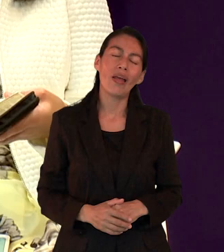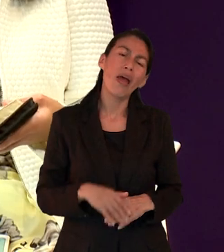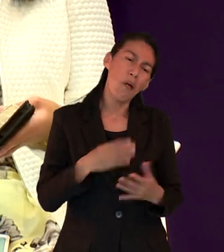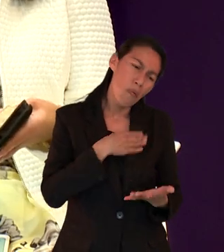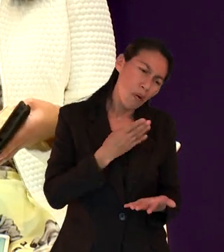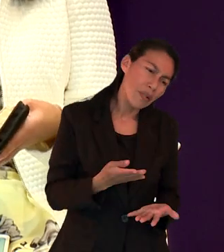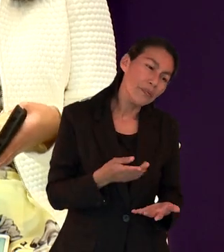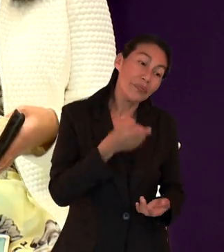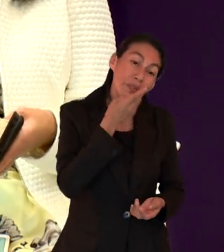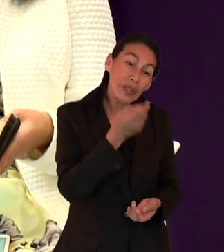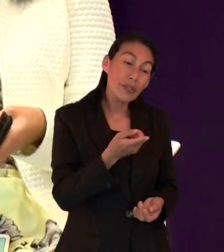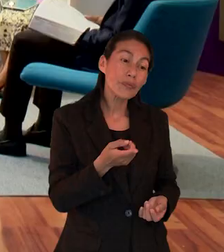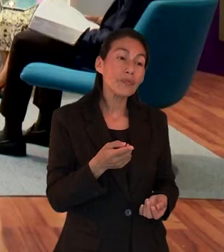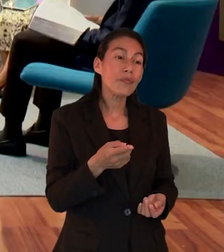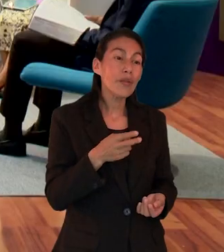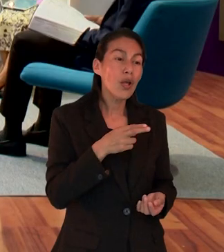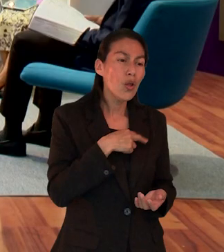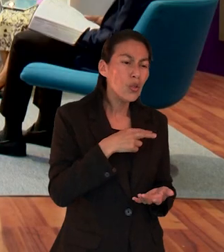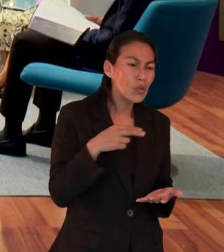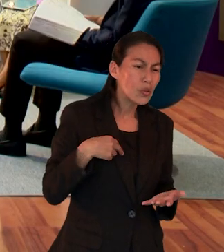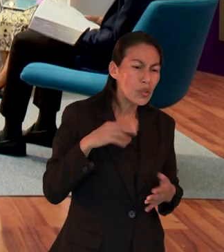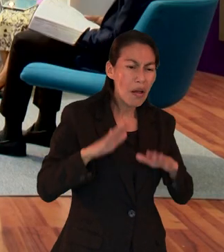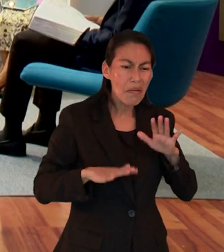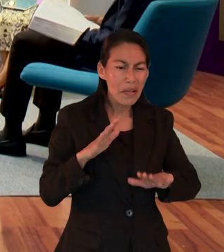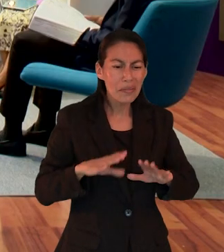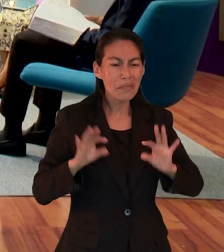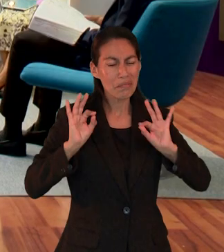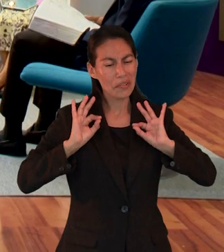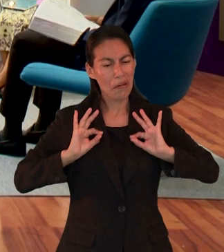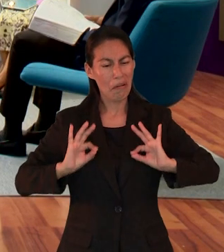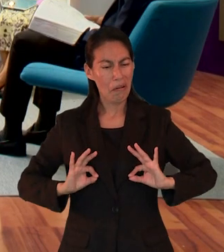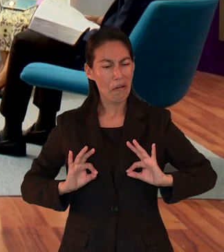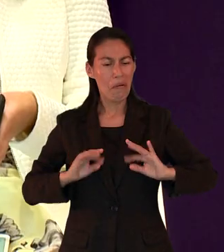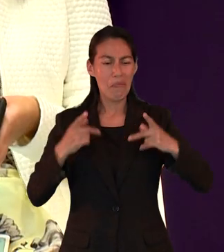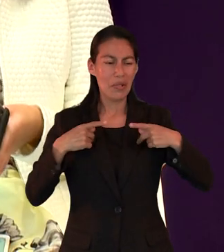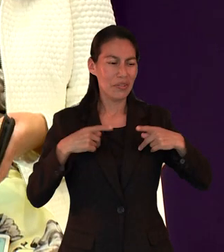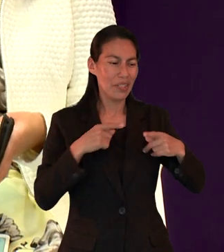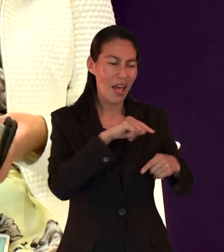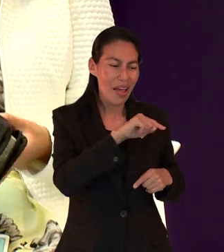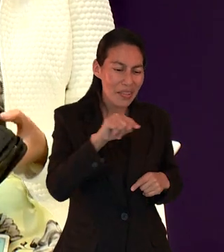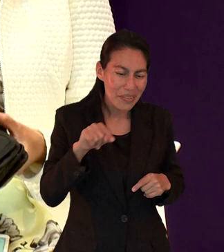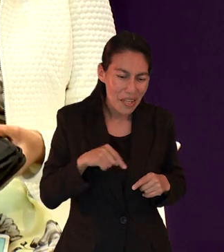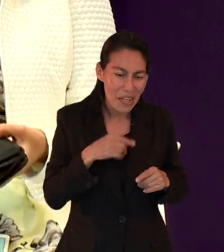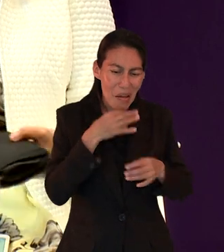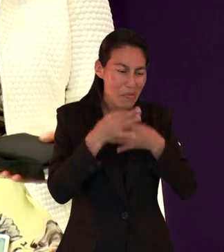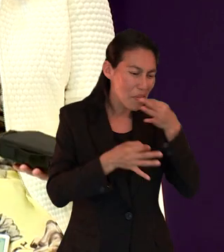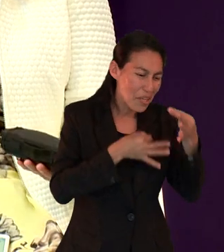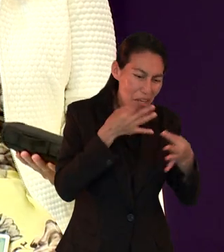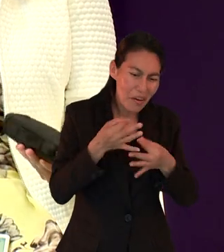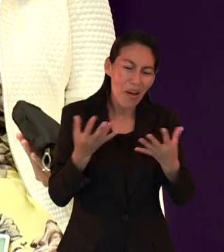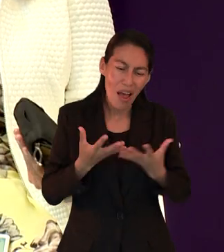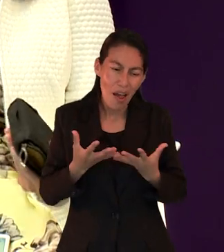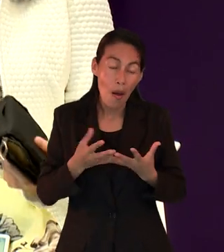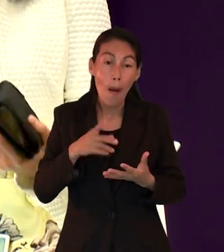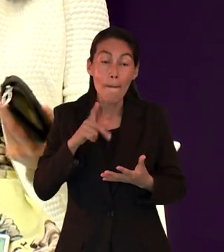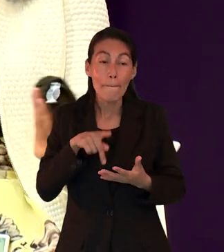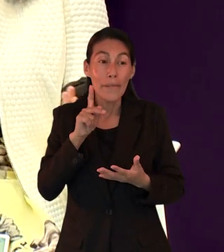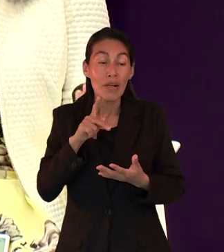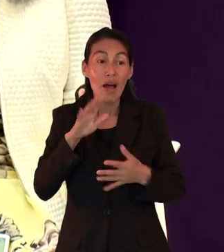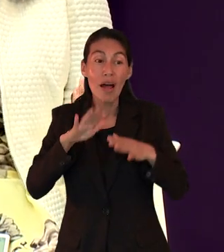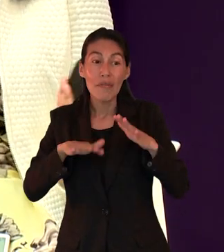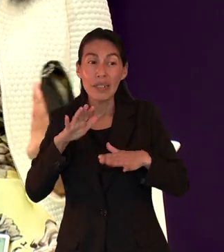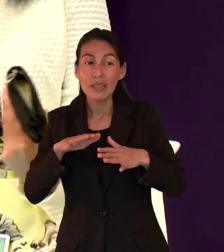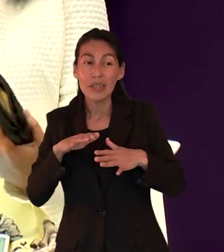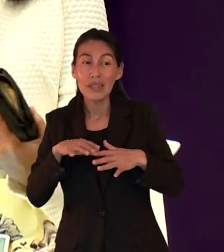estamos esperando algo mejor y ahora sí respondiendo a su pregunta creo que es salir de nuestra zona de confort muchas veces nos